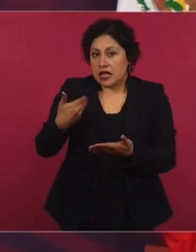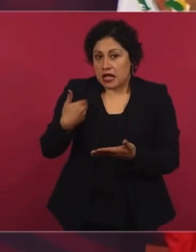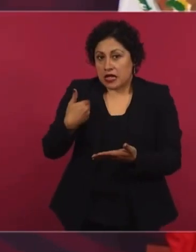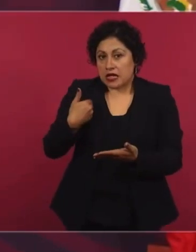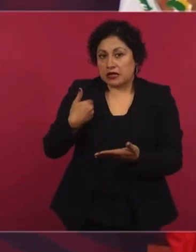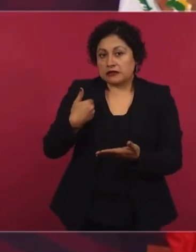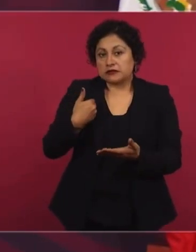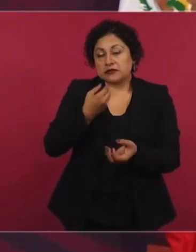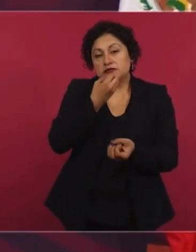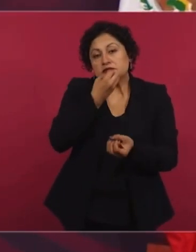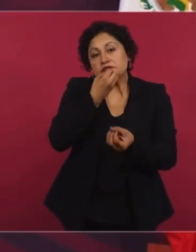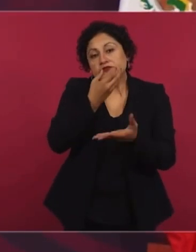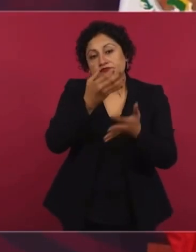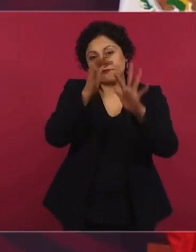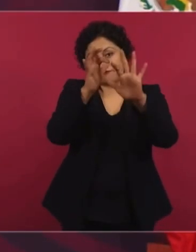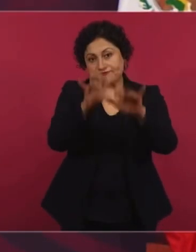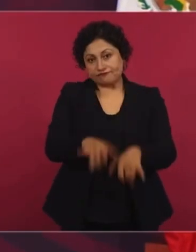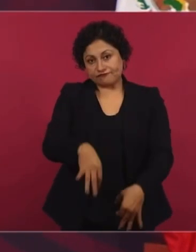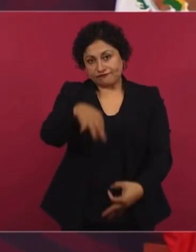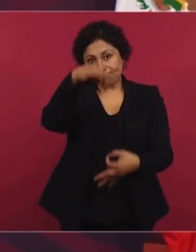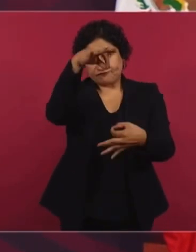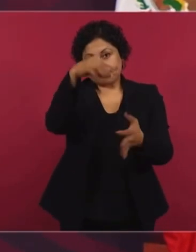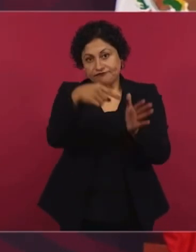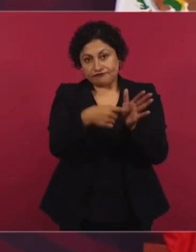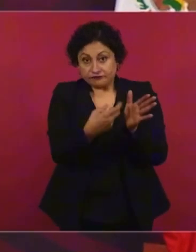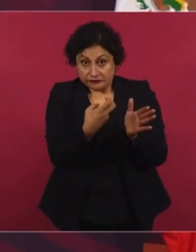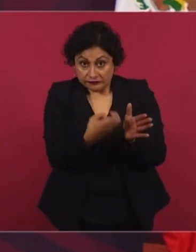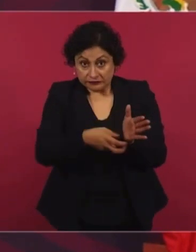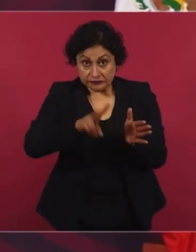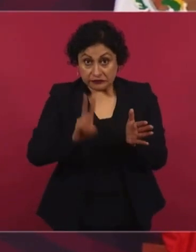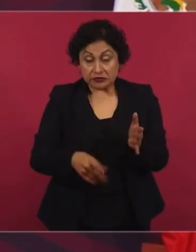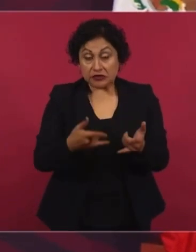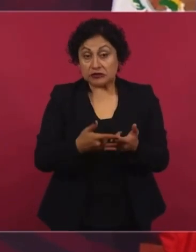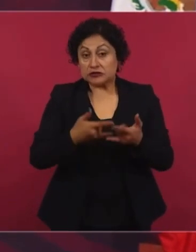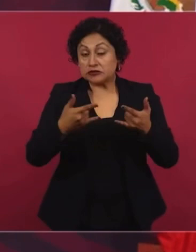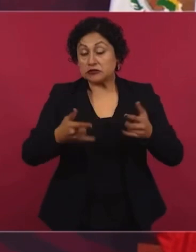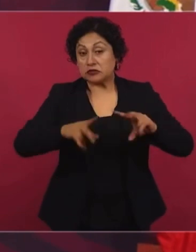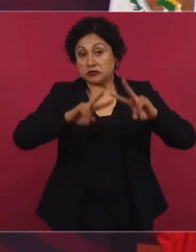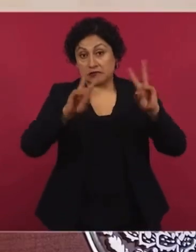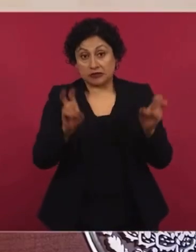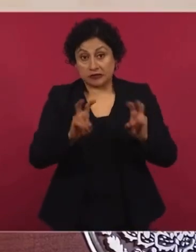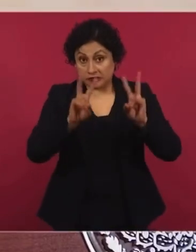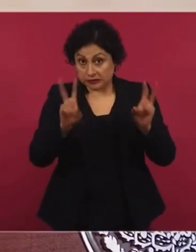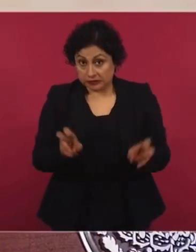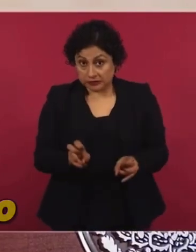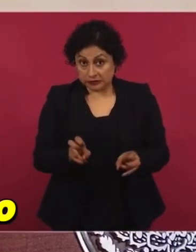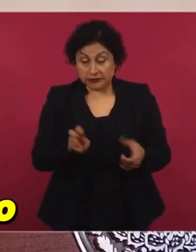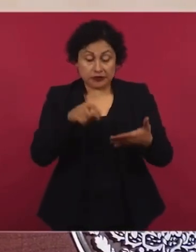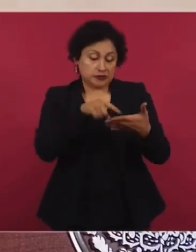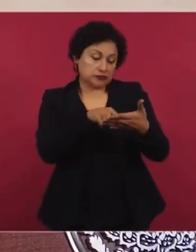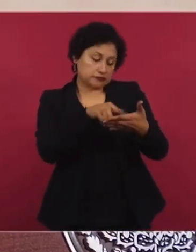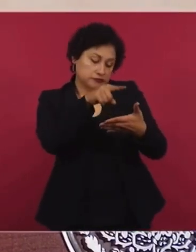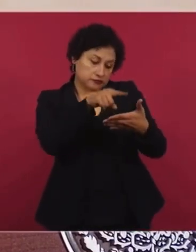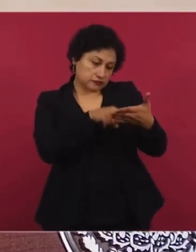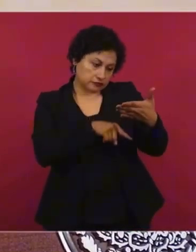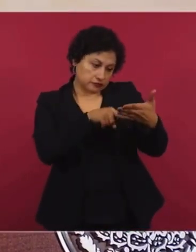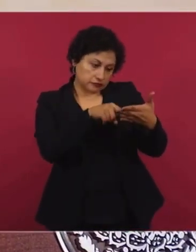a que algunos que habían participado o no,